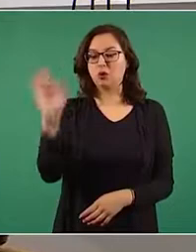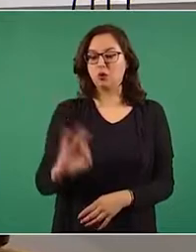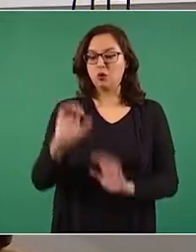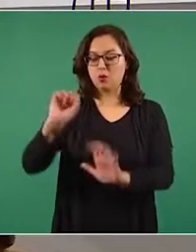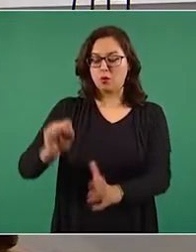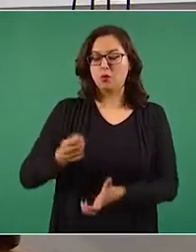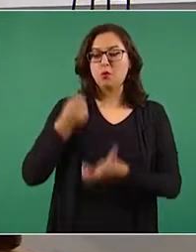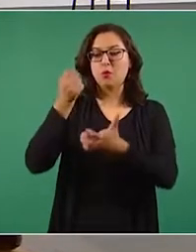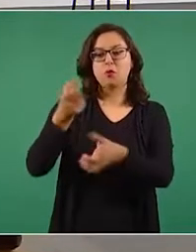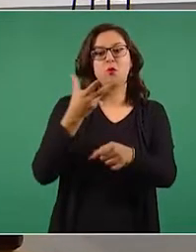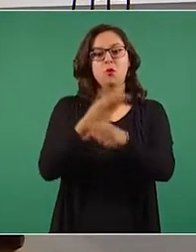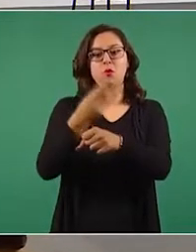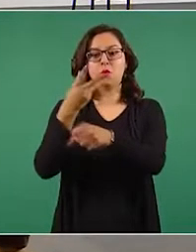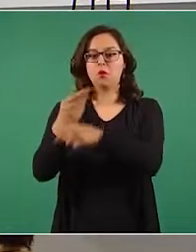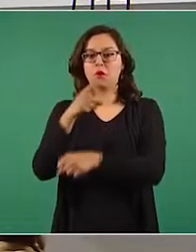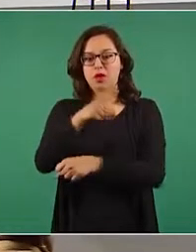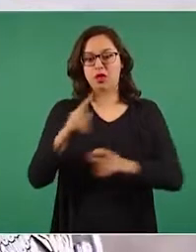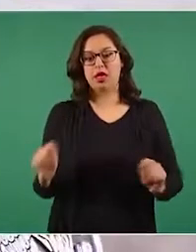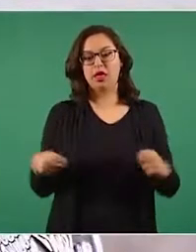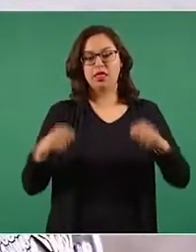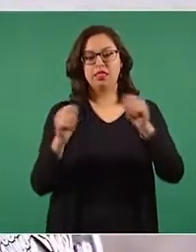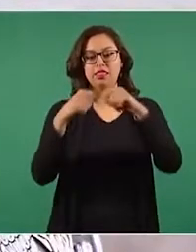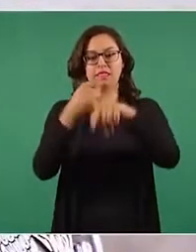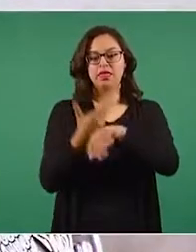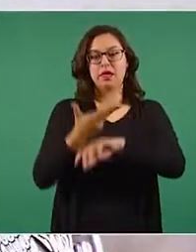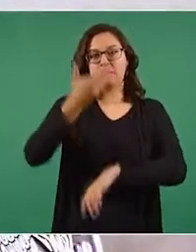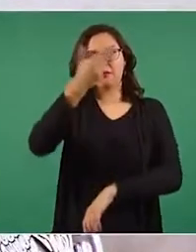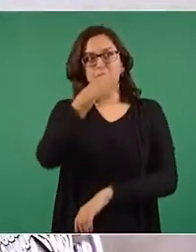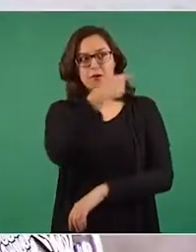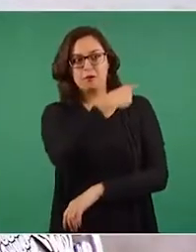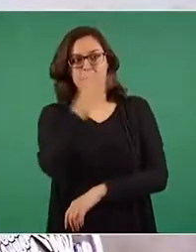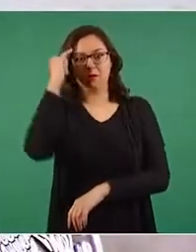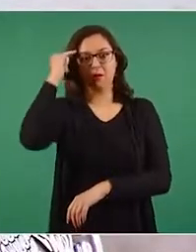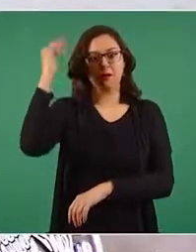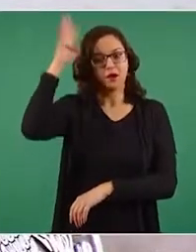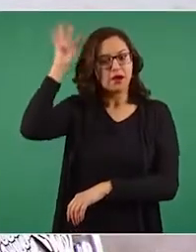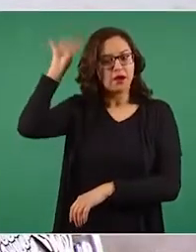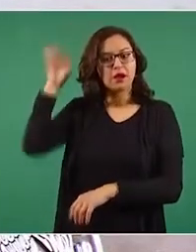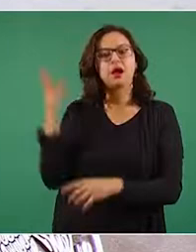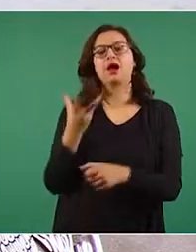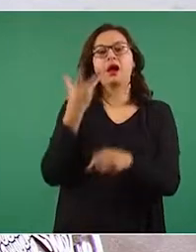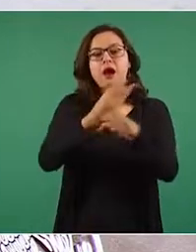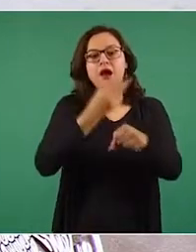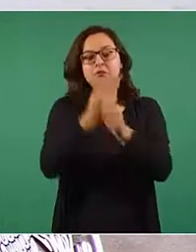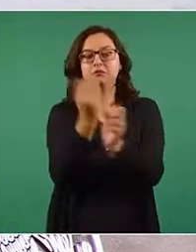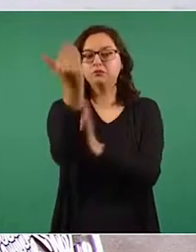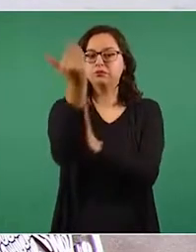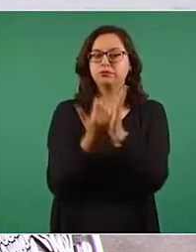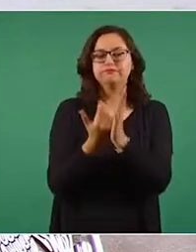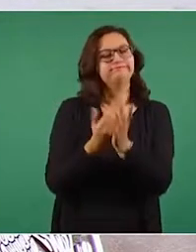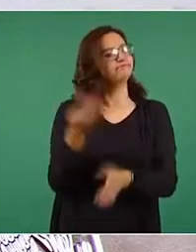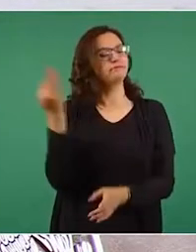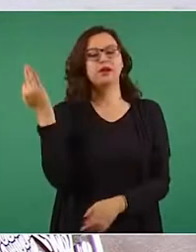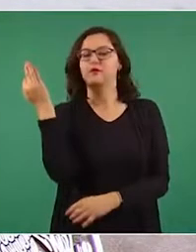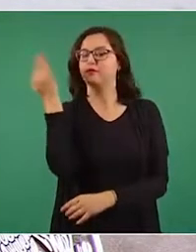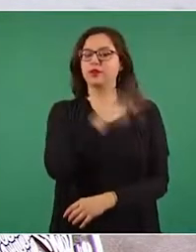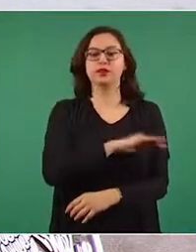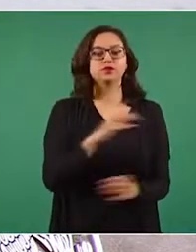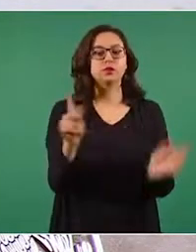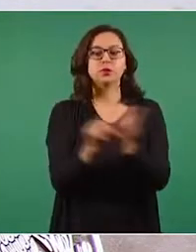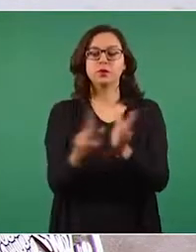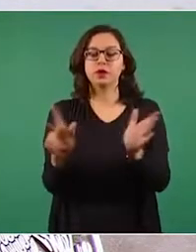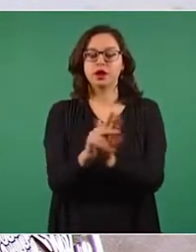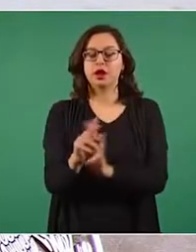de mantenimiento del Templo Mayor. En la columna publicada por el periódico El Universal, firmada por